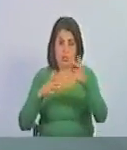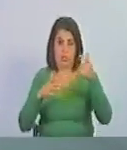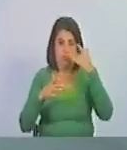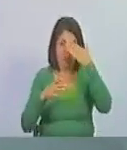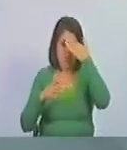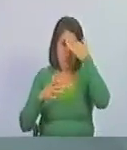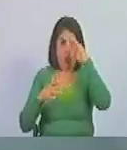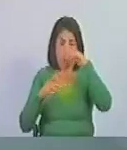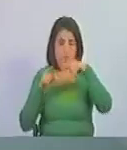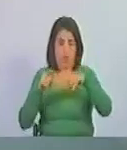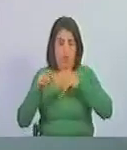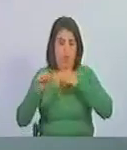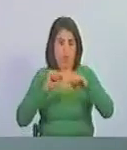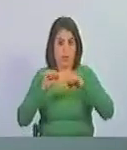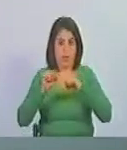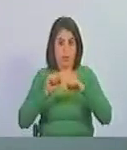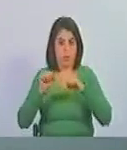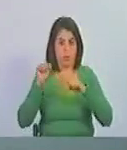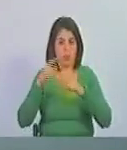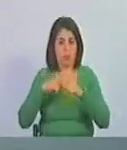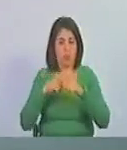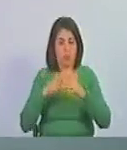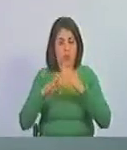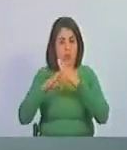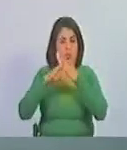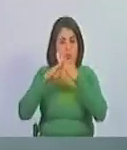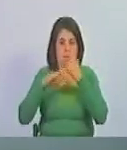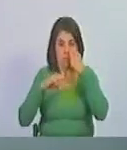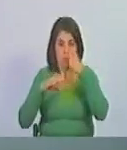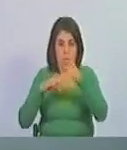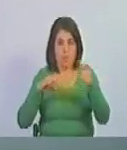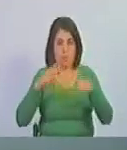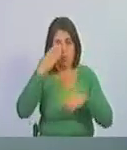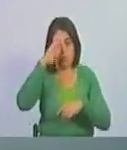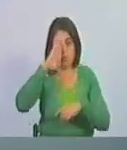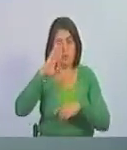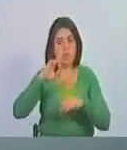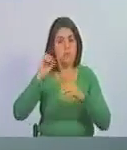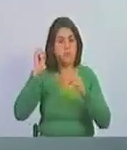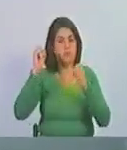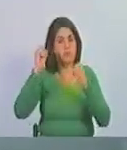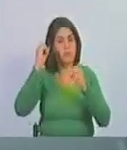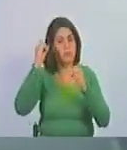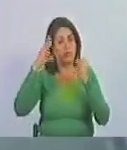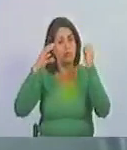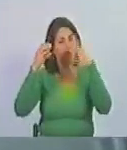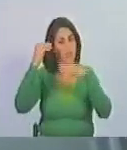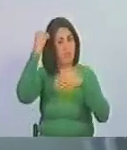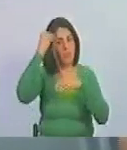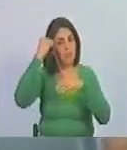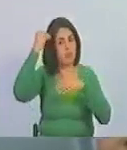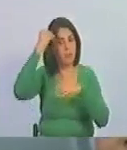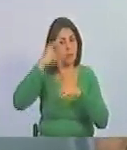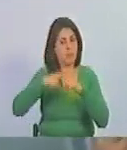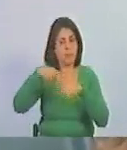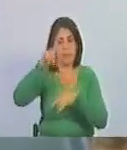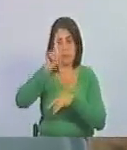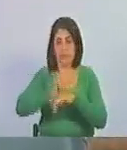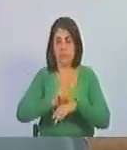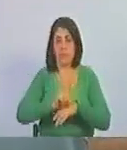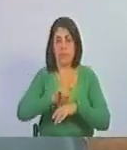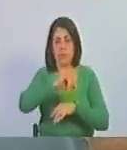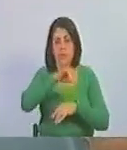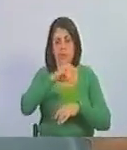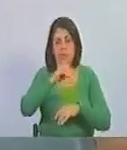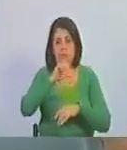de acciones inominosas contra el pueblo cubano, iluminadas por el pensamiento ilustre de